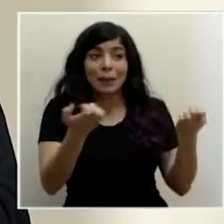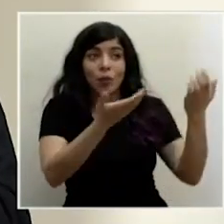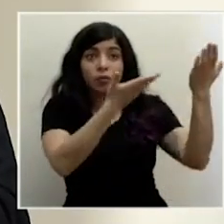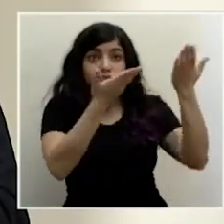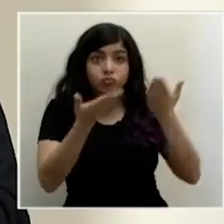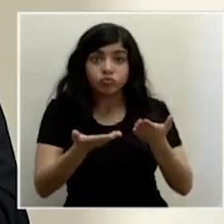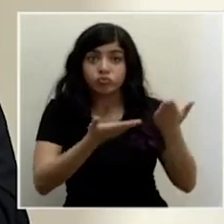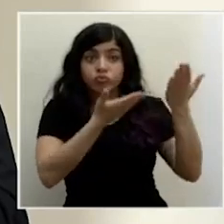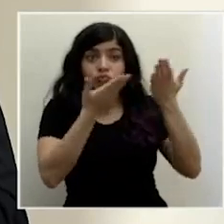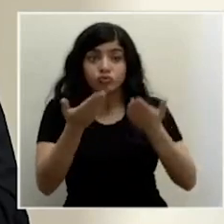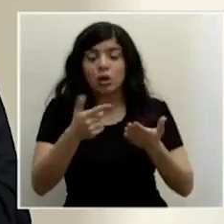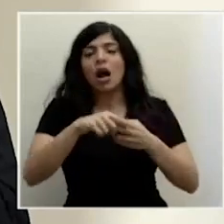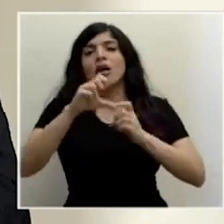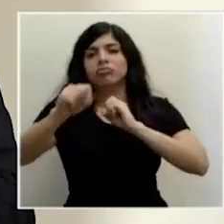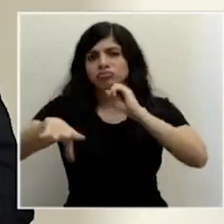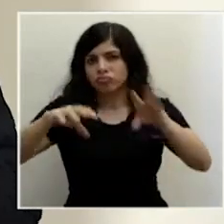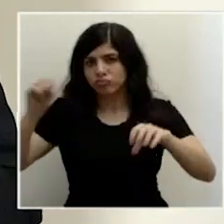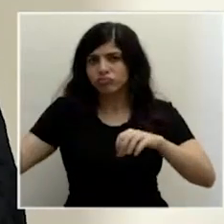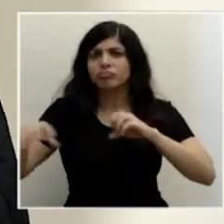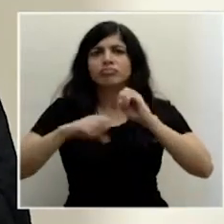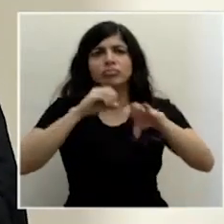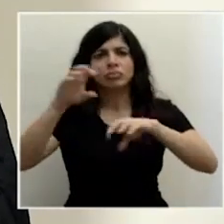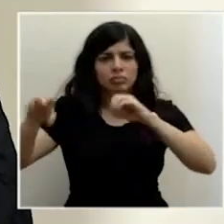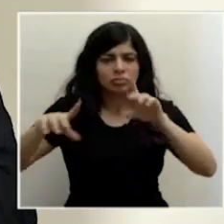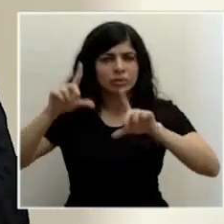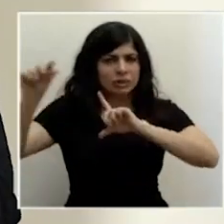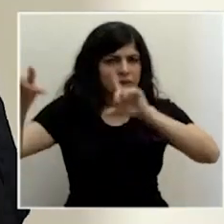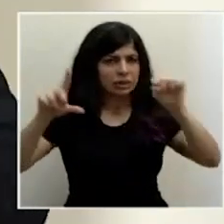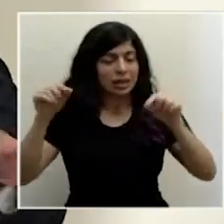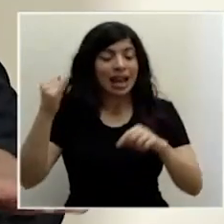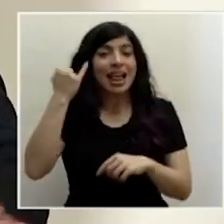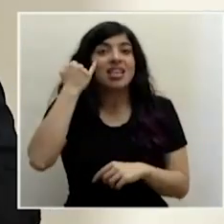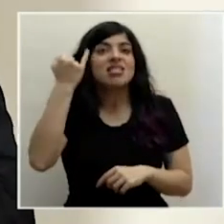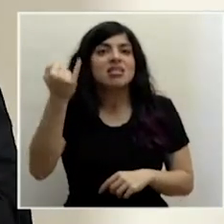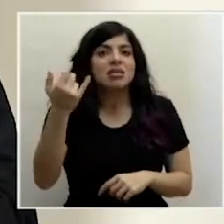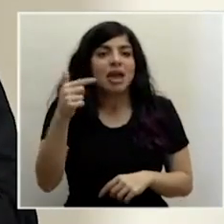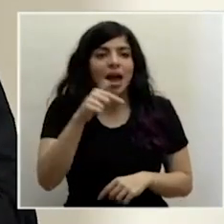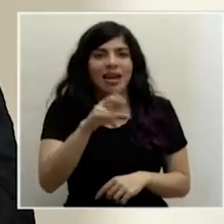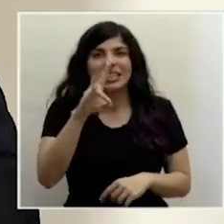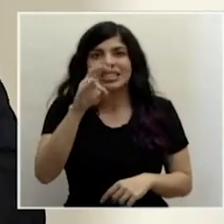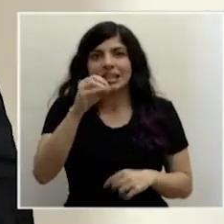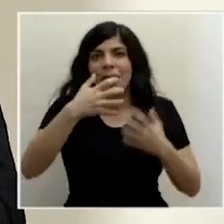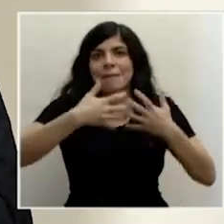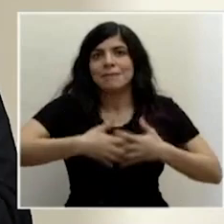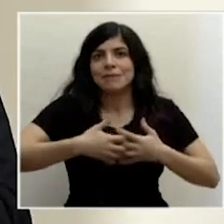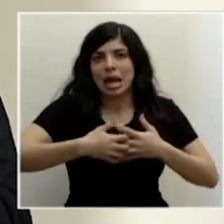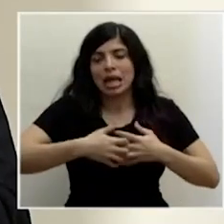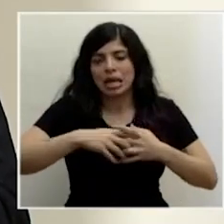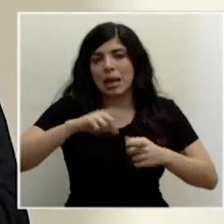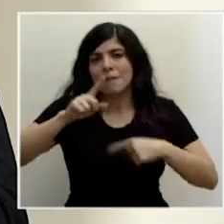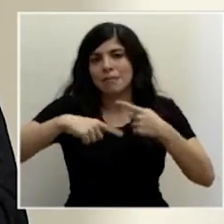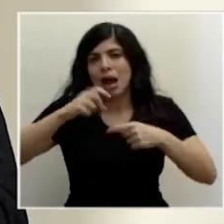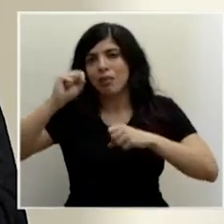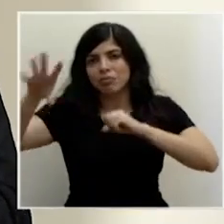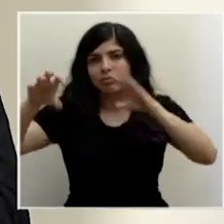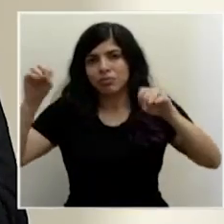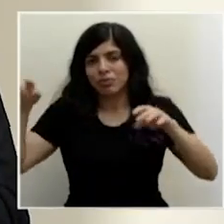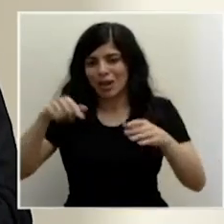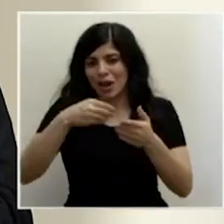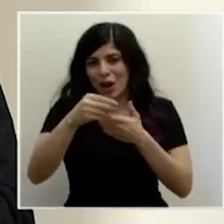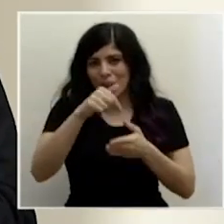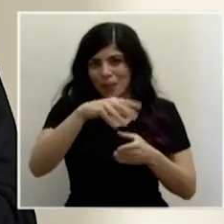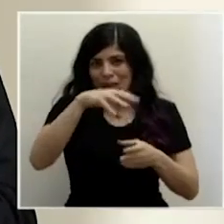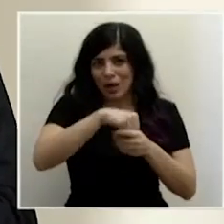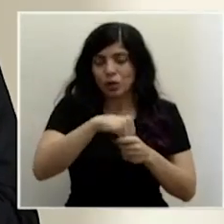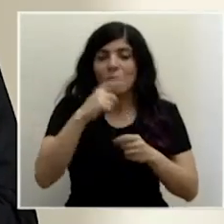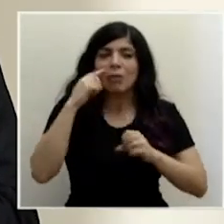distribuyendo. Lo ideal es que tengamos distribuidas estas 70 máquinas que son las que vienen en la compra a lo